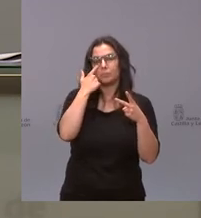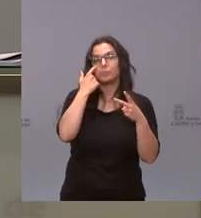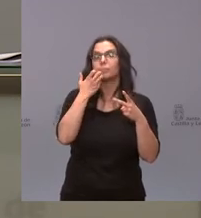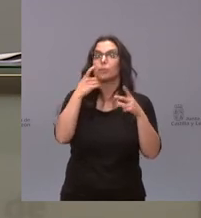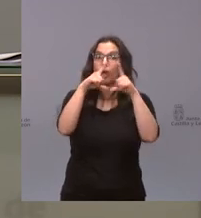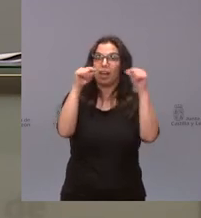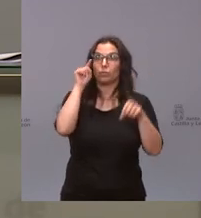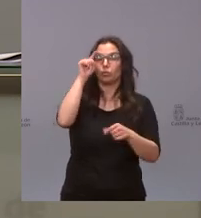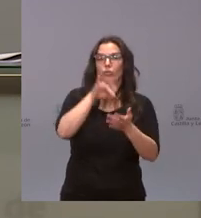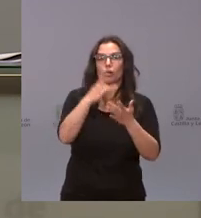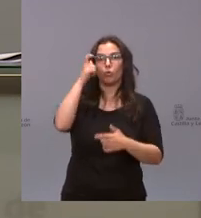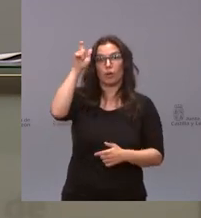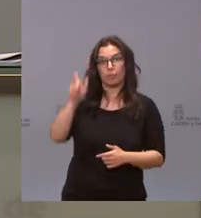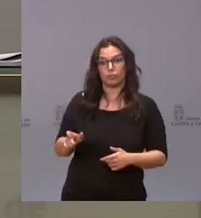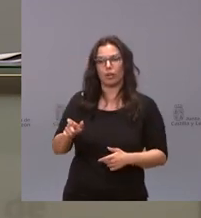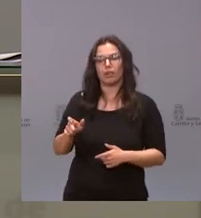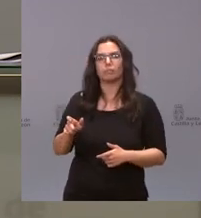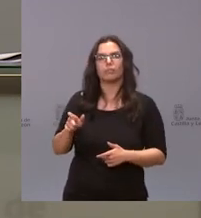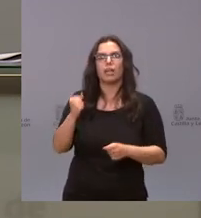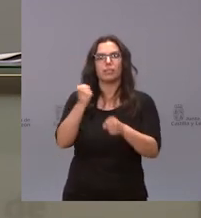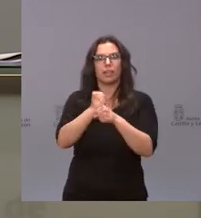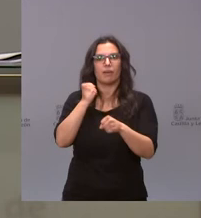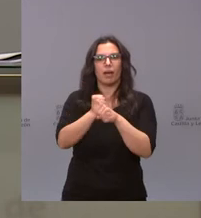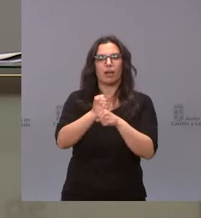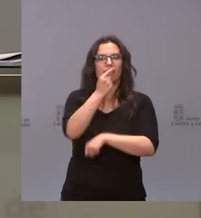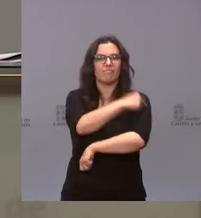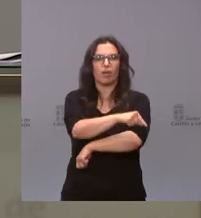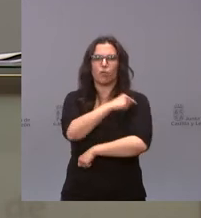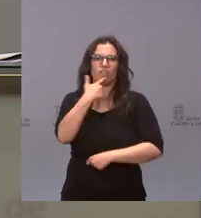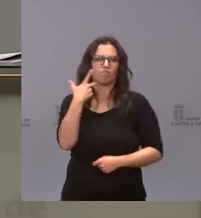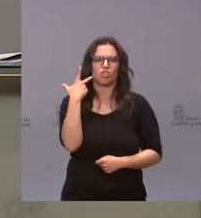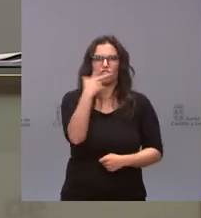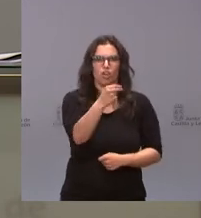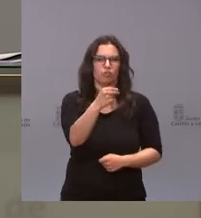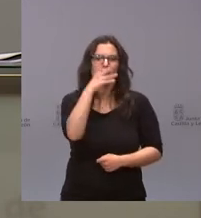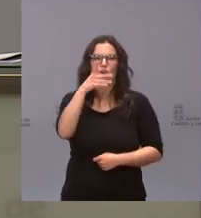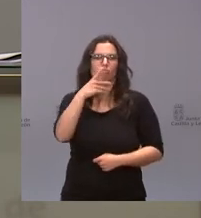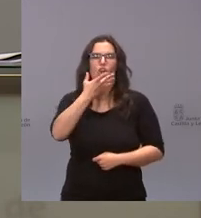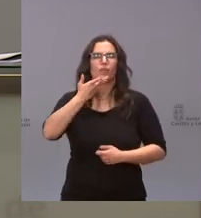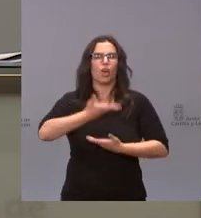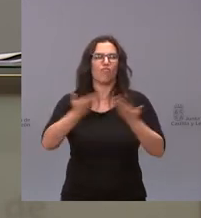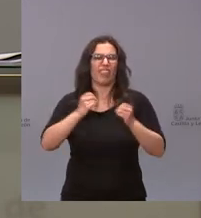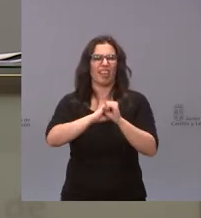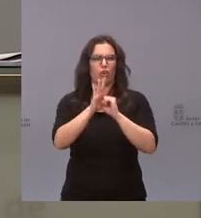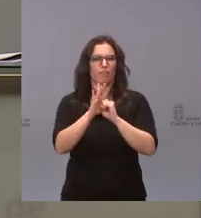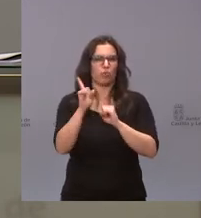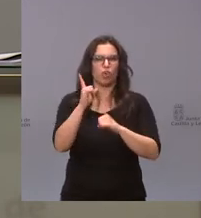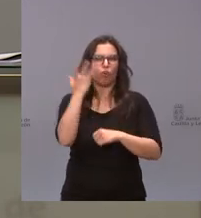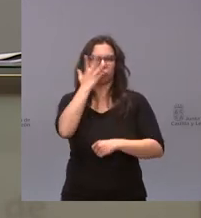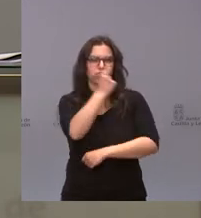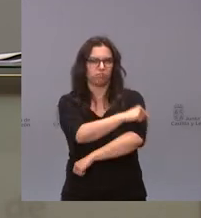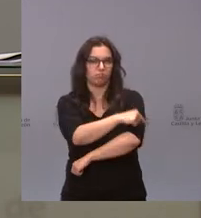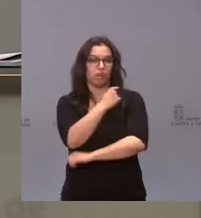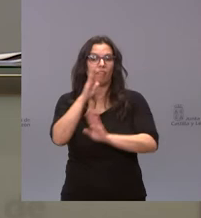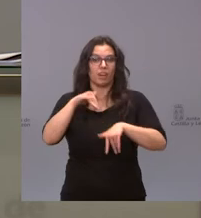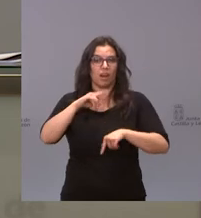ejemplo hubo un caso de un trabajador negacionista que no se quiso poner la vacuna y eso afectó en que se contagiaron los usuarios de las